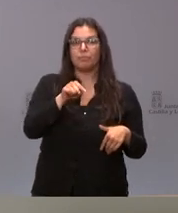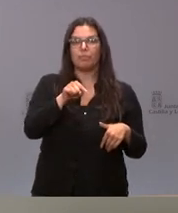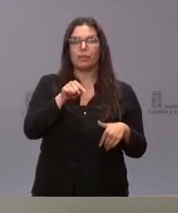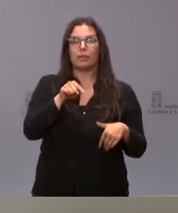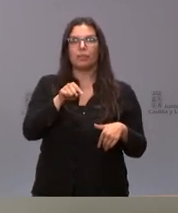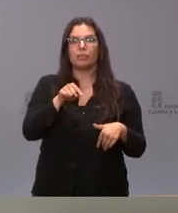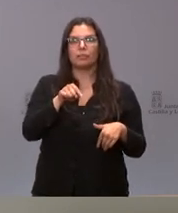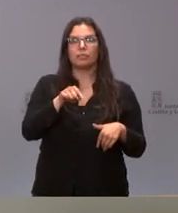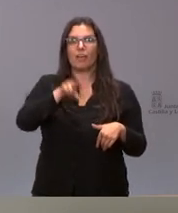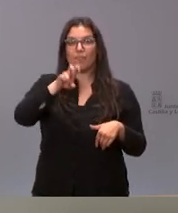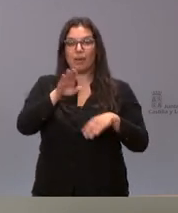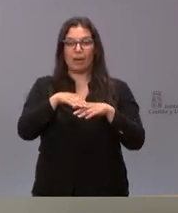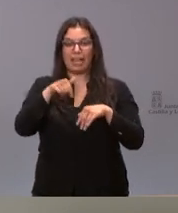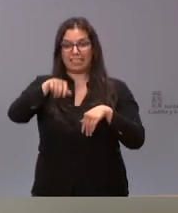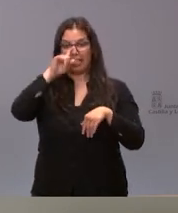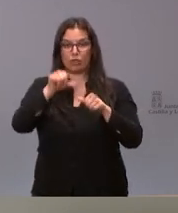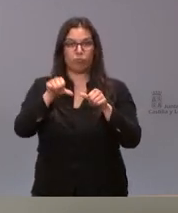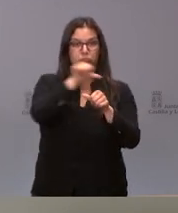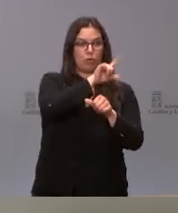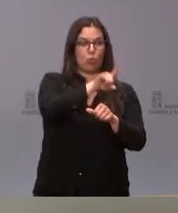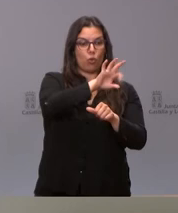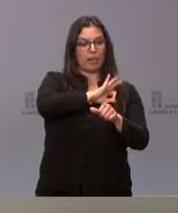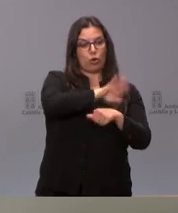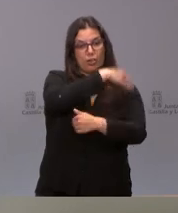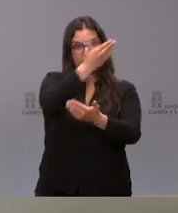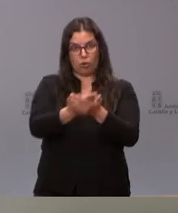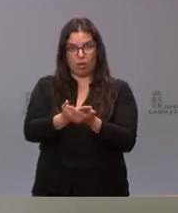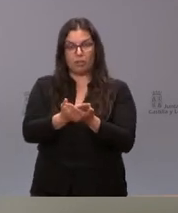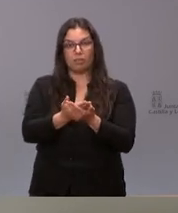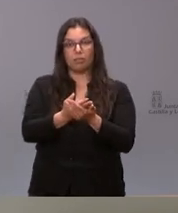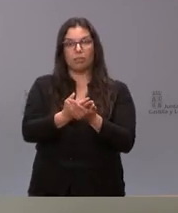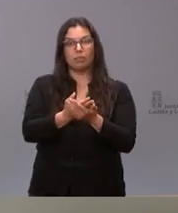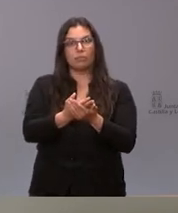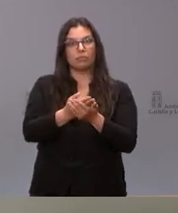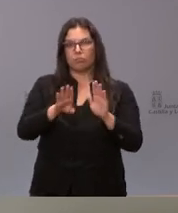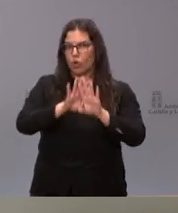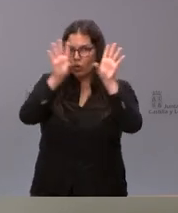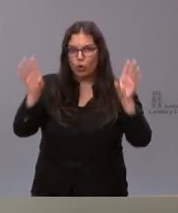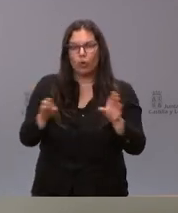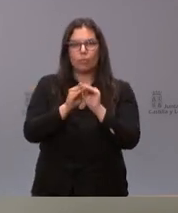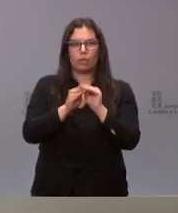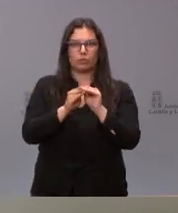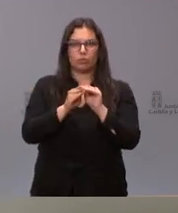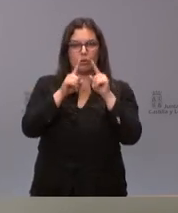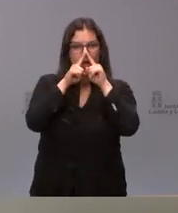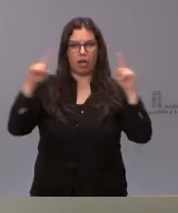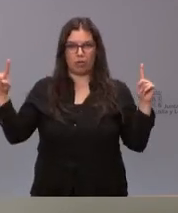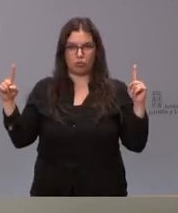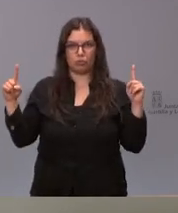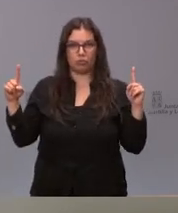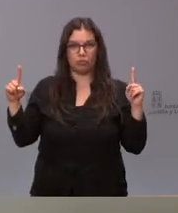retroactiva para todo este año 2022 por tanto desde el 1 de enero y será de aplicación para el conjunto del ejercicio y fuimos